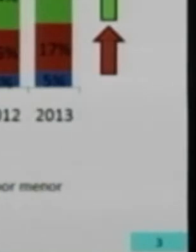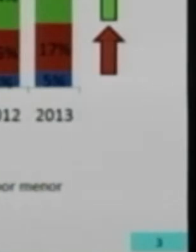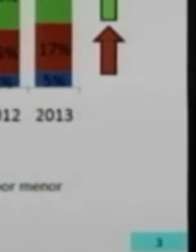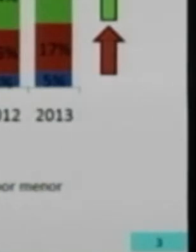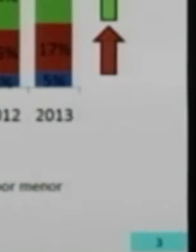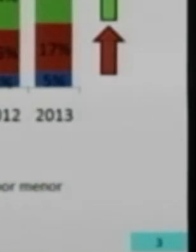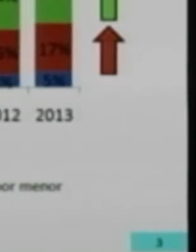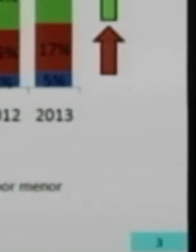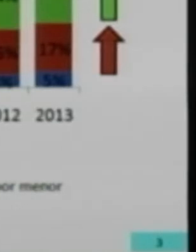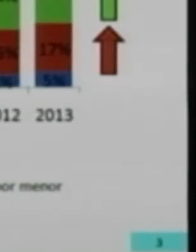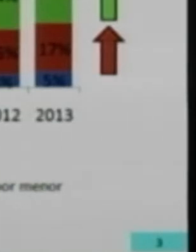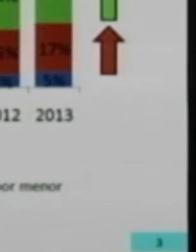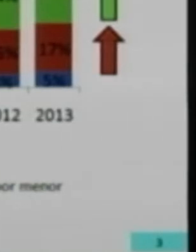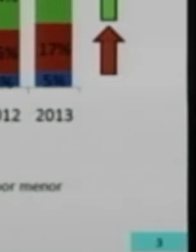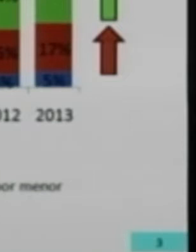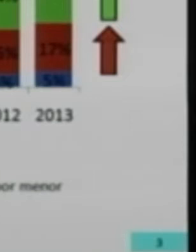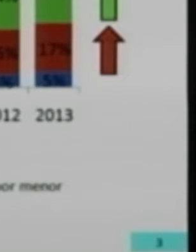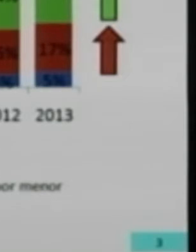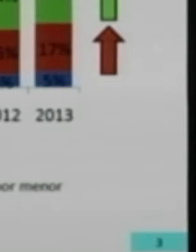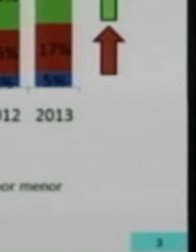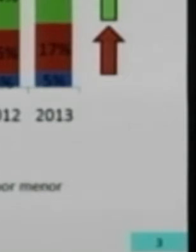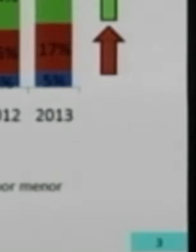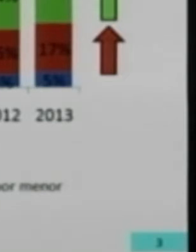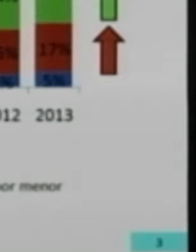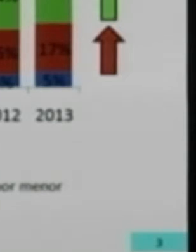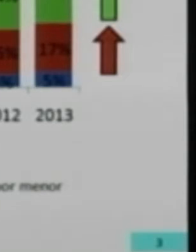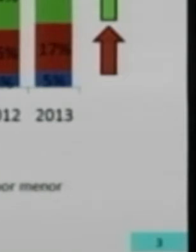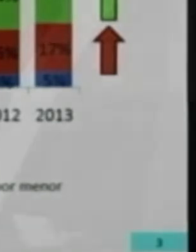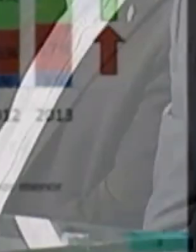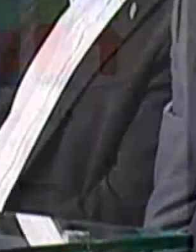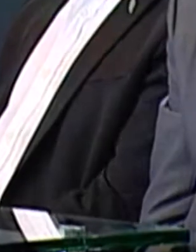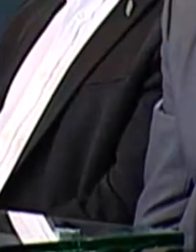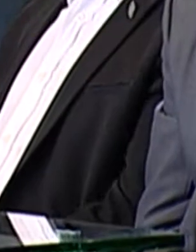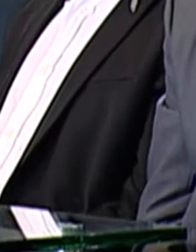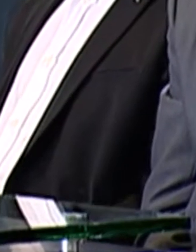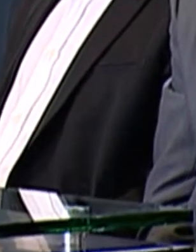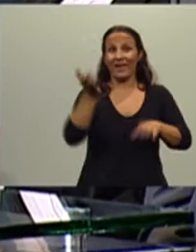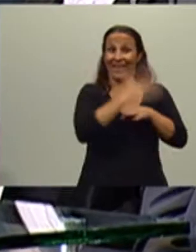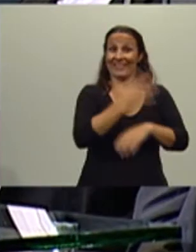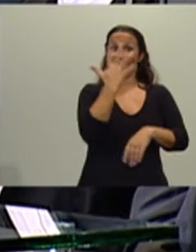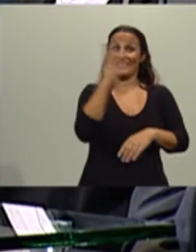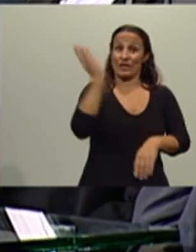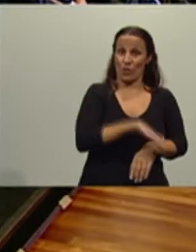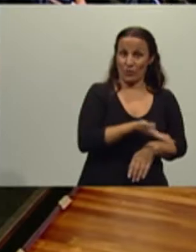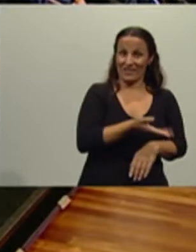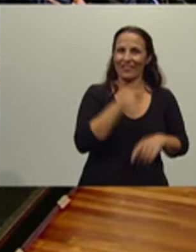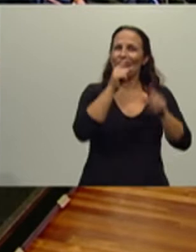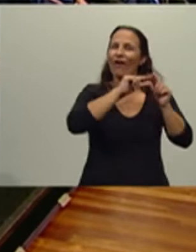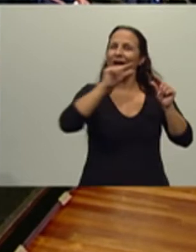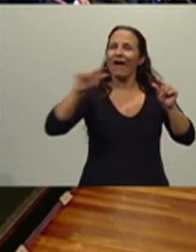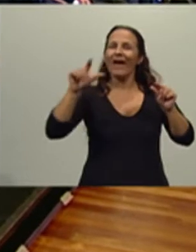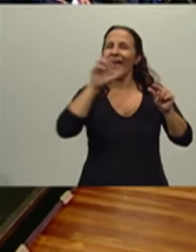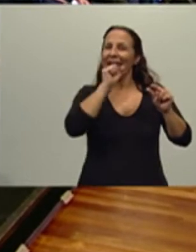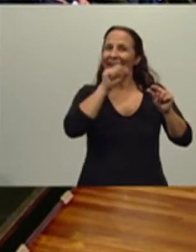ahí lo pueden ver. También pueden ver cómo aumentó el comercio, que tenía el 5% en la línea naranjita